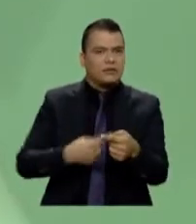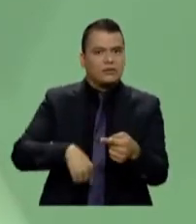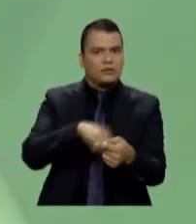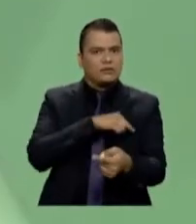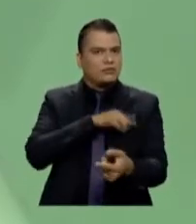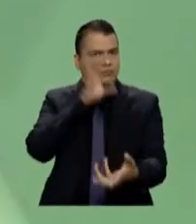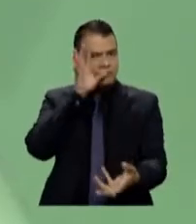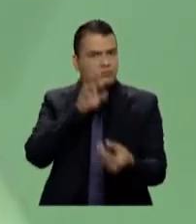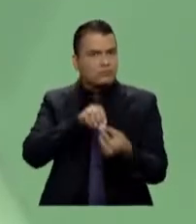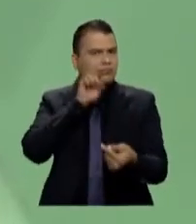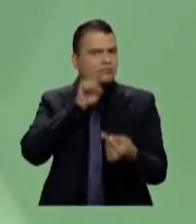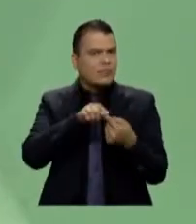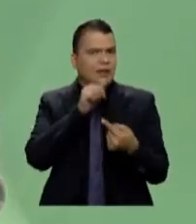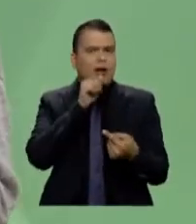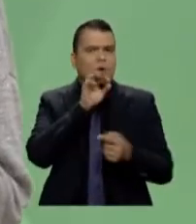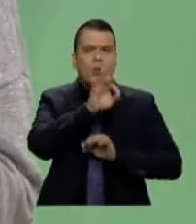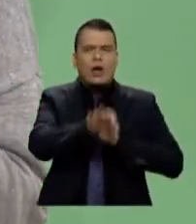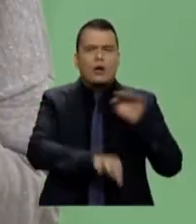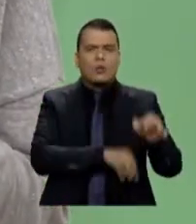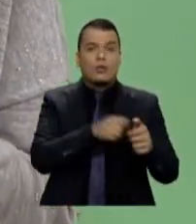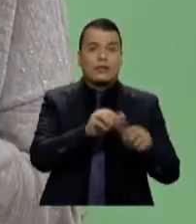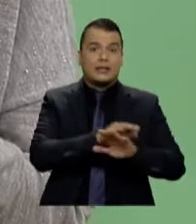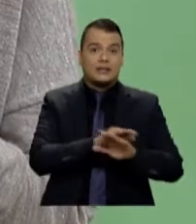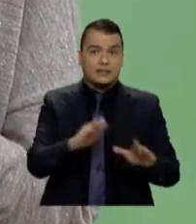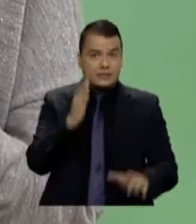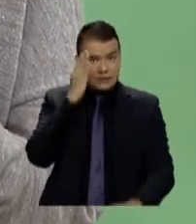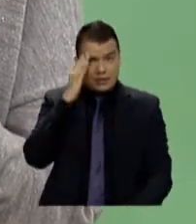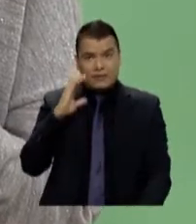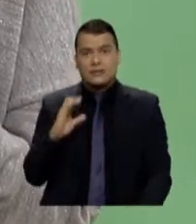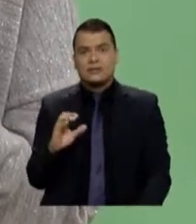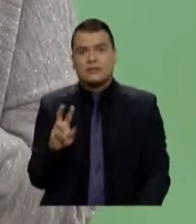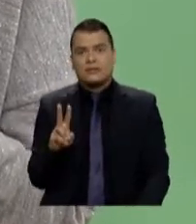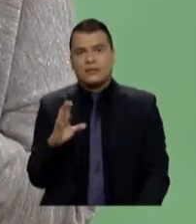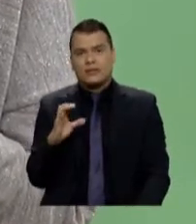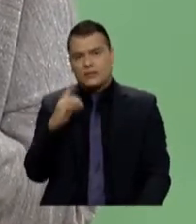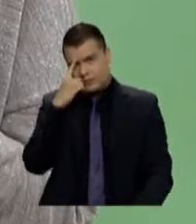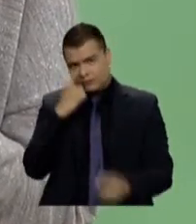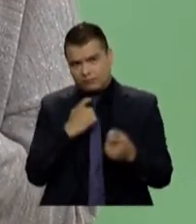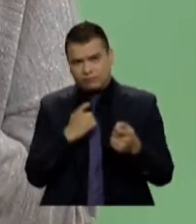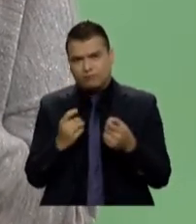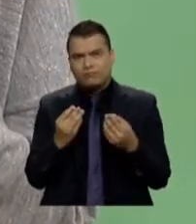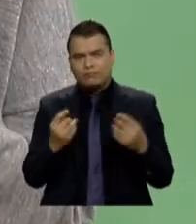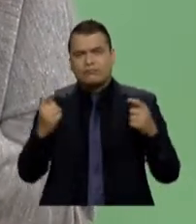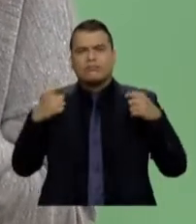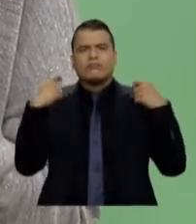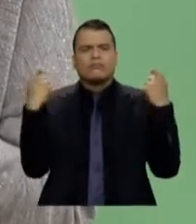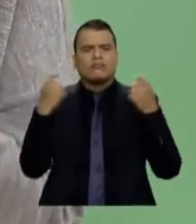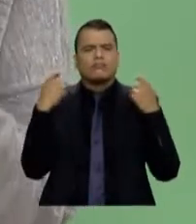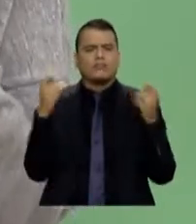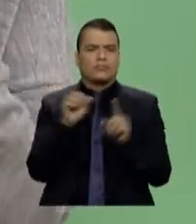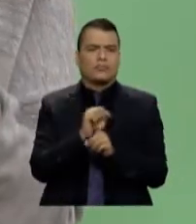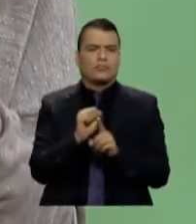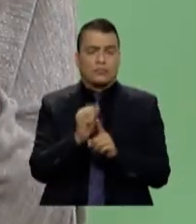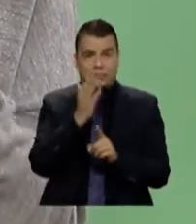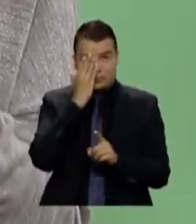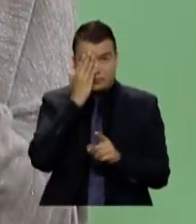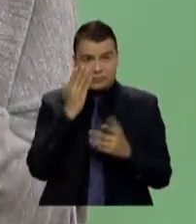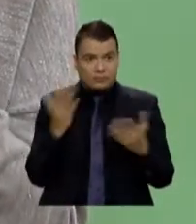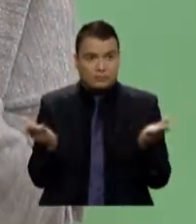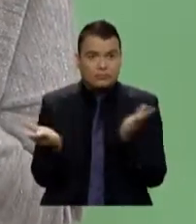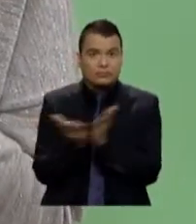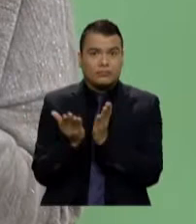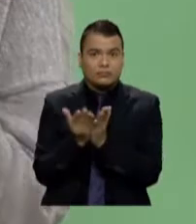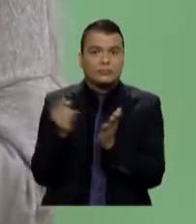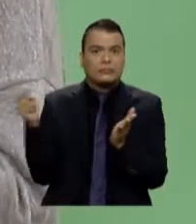recíprocos por el agua, que es una manera que ha encontrado la CBC de hacer mercadotecnia social y demostrar que a partir de la